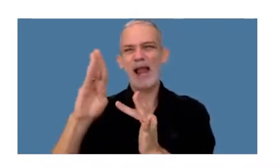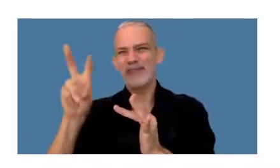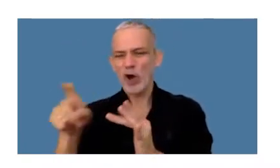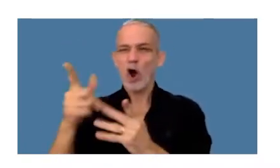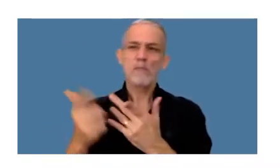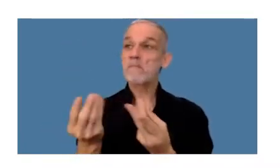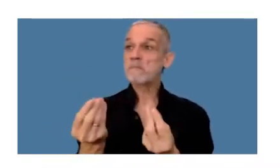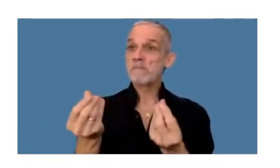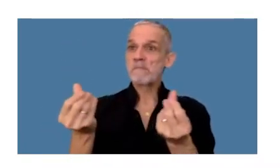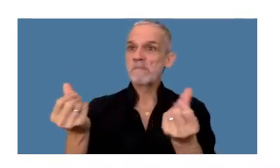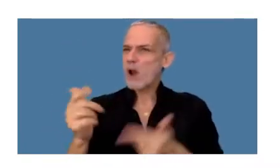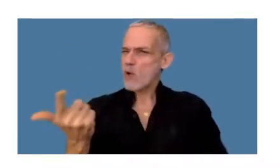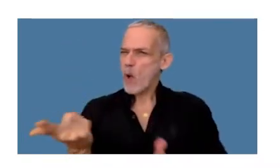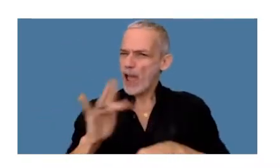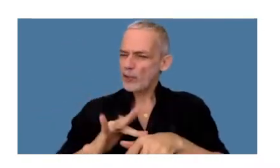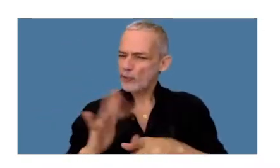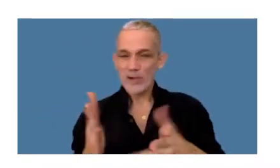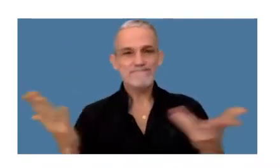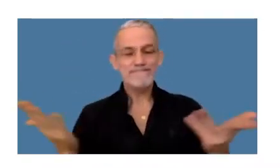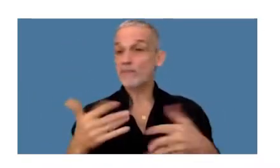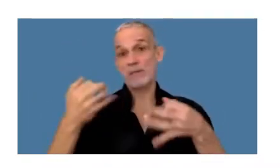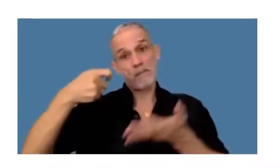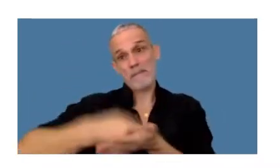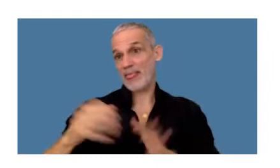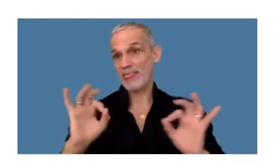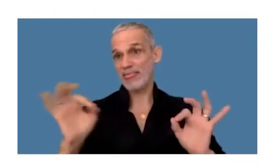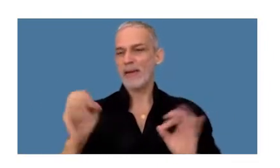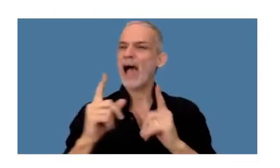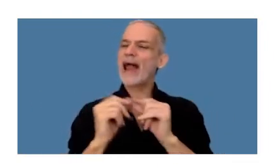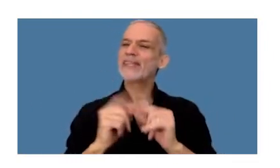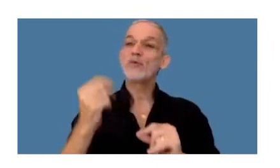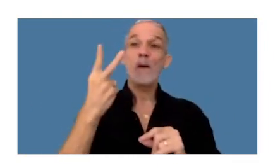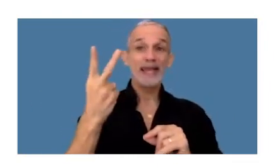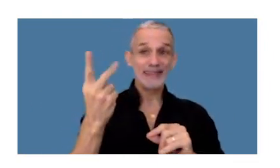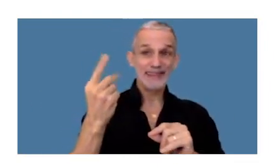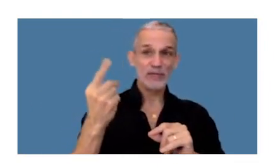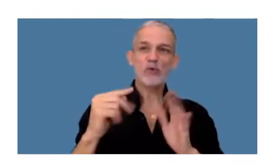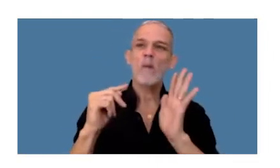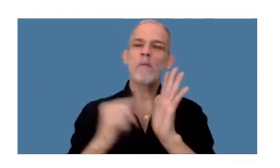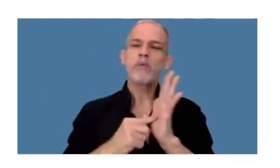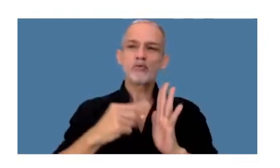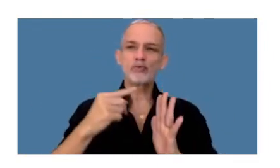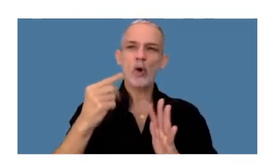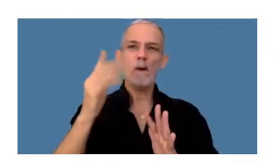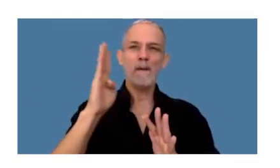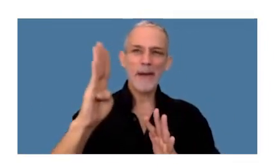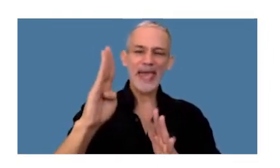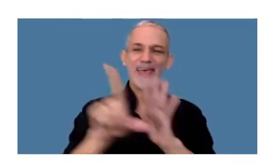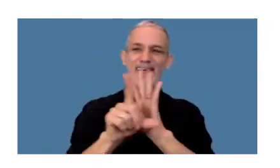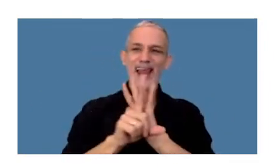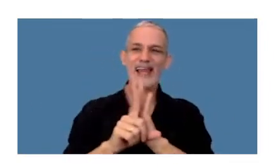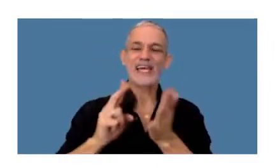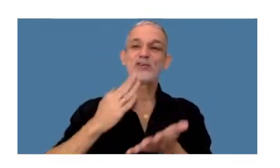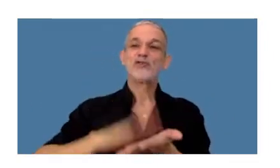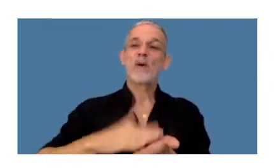bienes inmateriales y por ende se encuentran exentos de acuerdo al artículo 21 un inciso B de la ley de